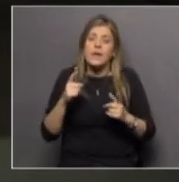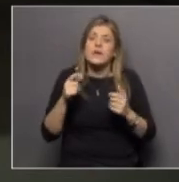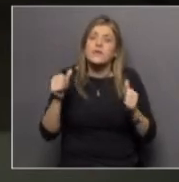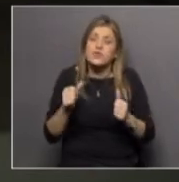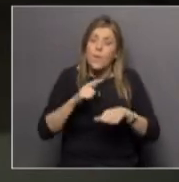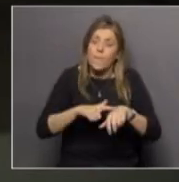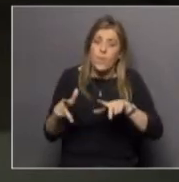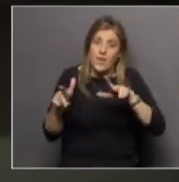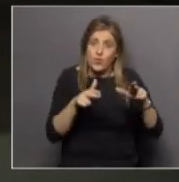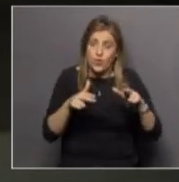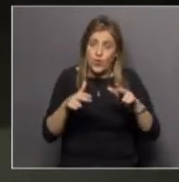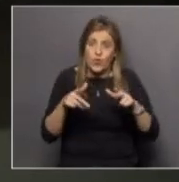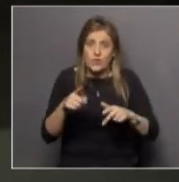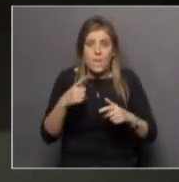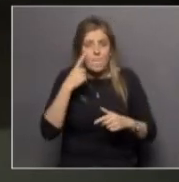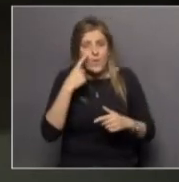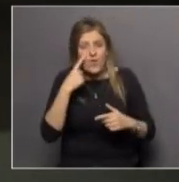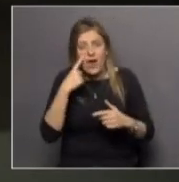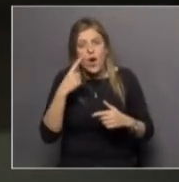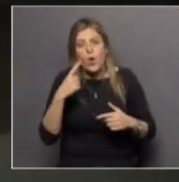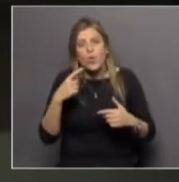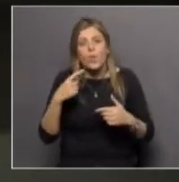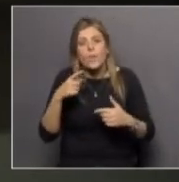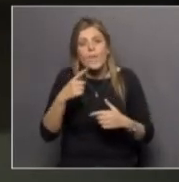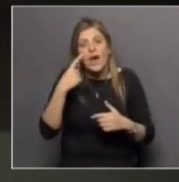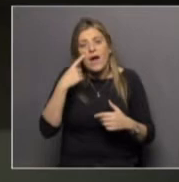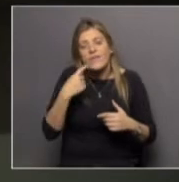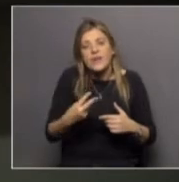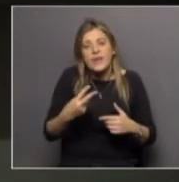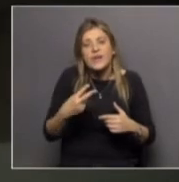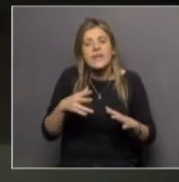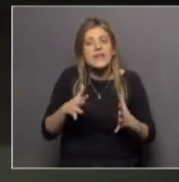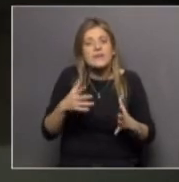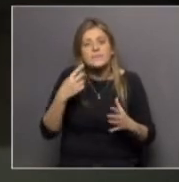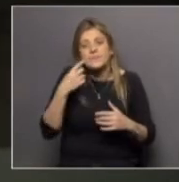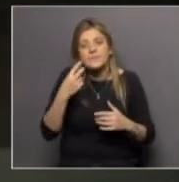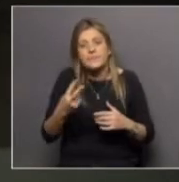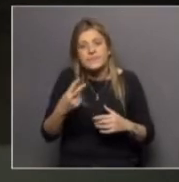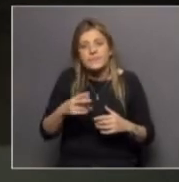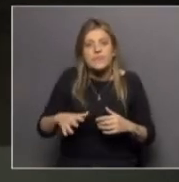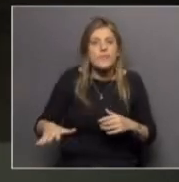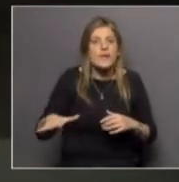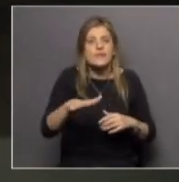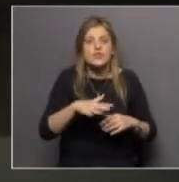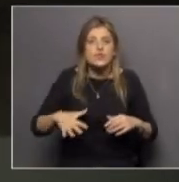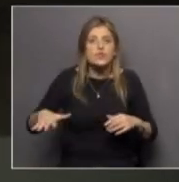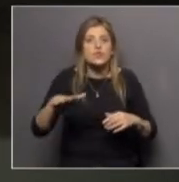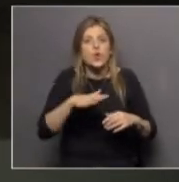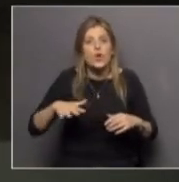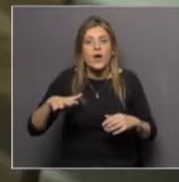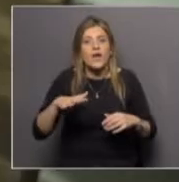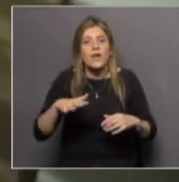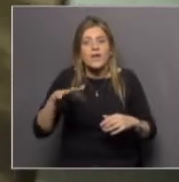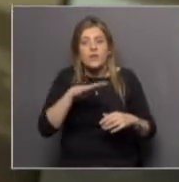estudio y ya se visualizaba que en la zona del sur